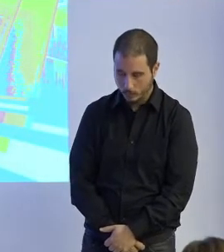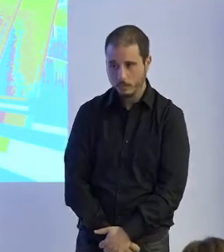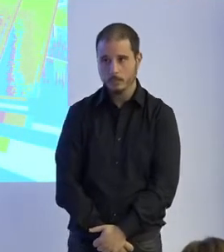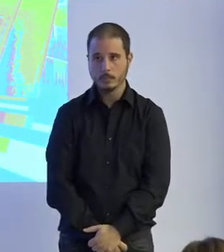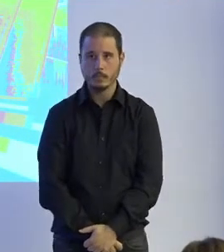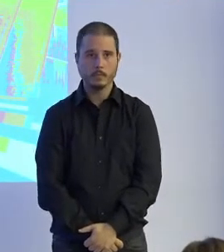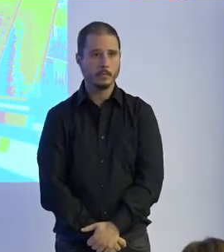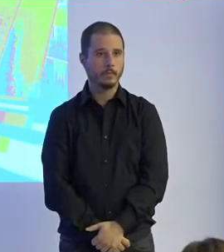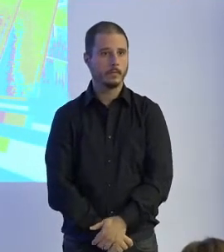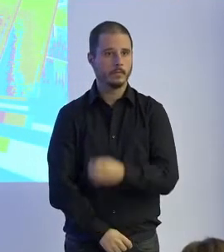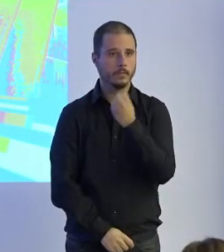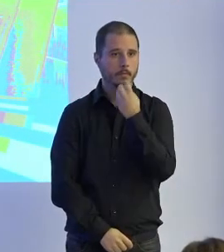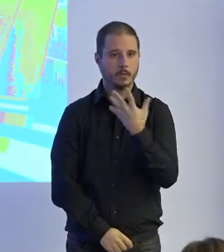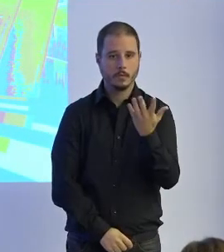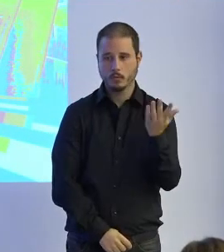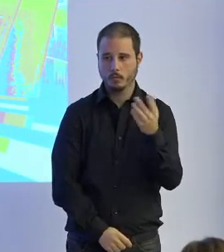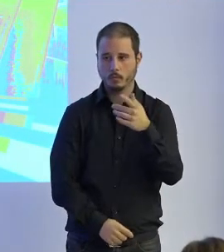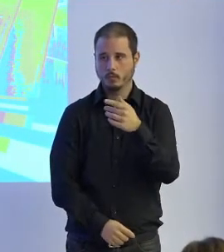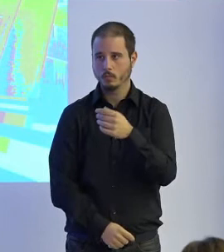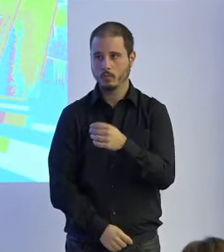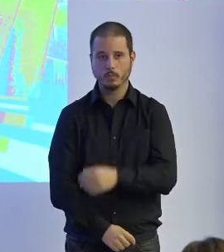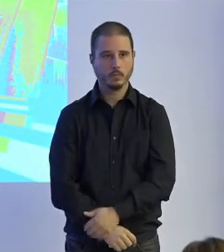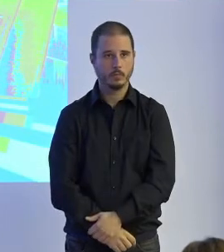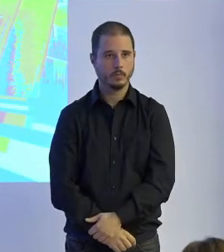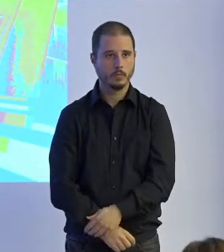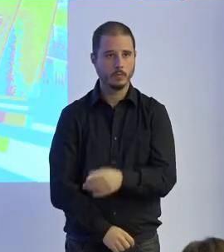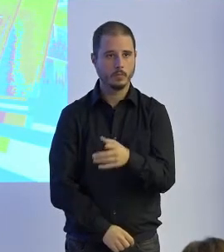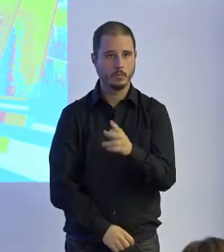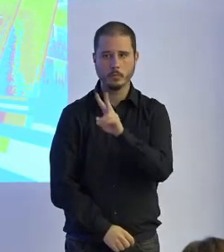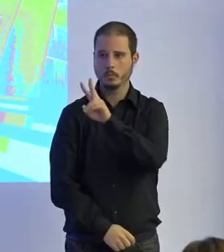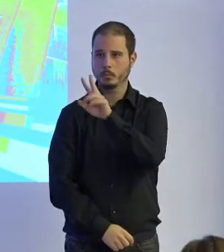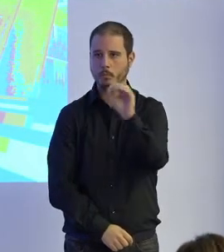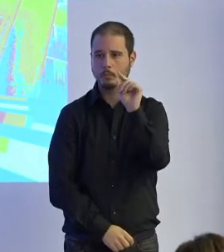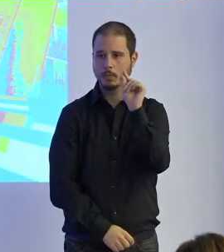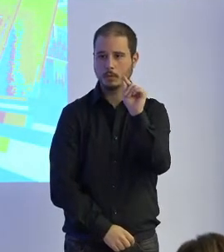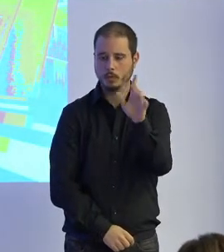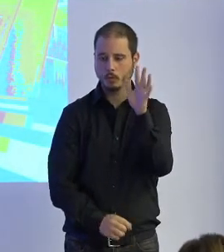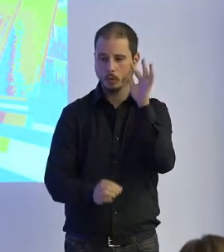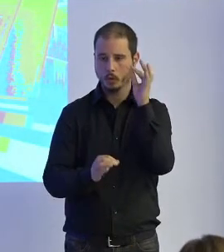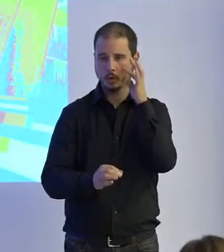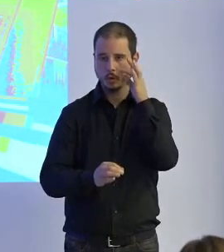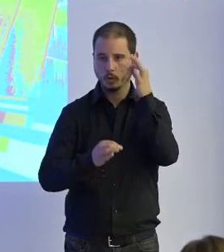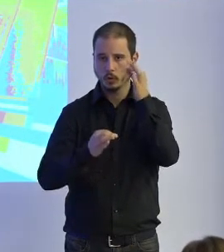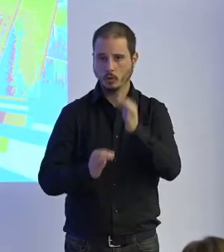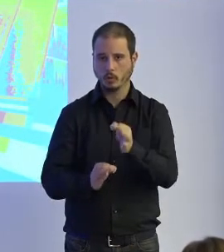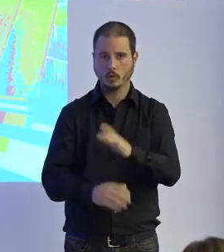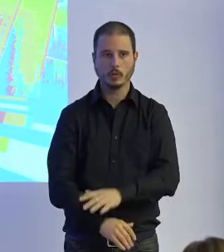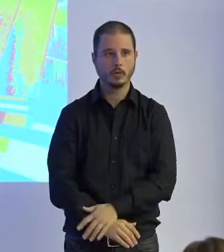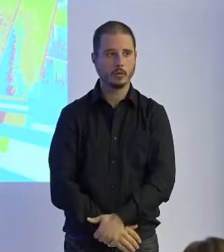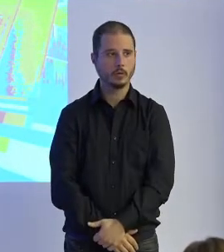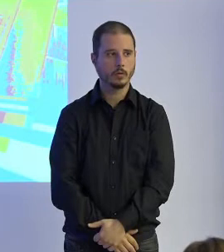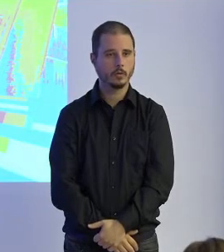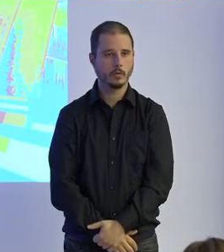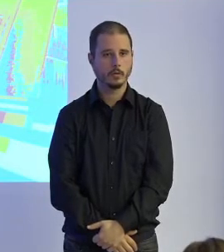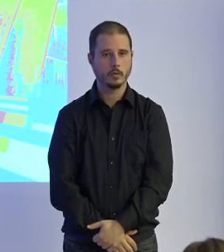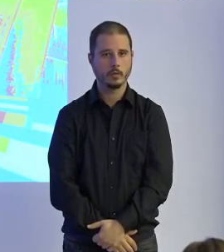Ha sido absolutamente 20 minutos precisos y clavados. Bueno, antes de dar